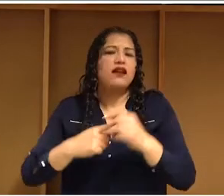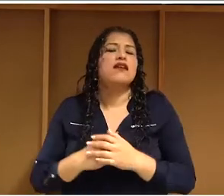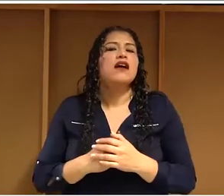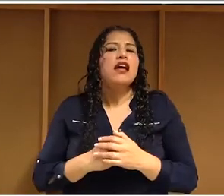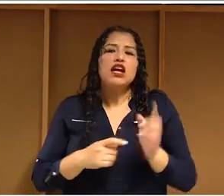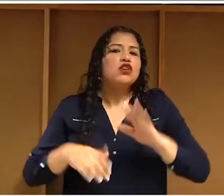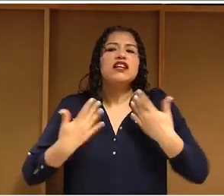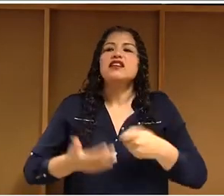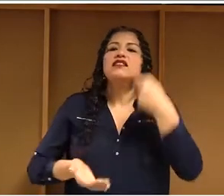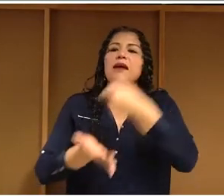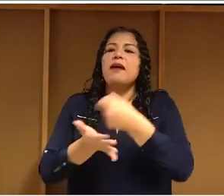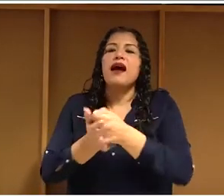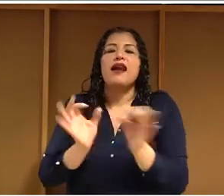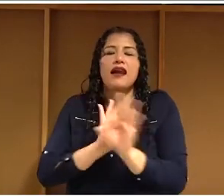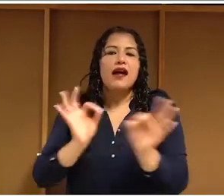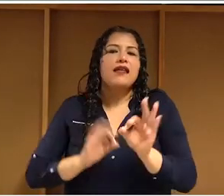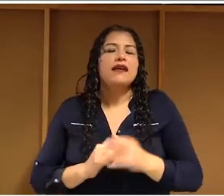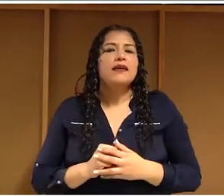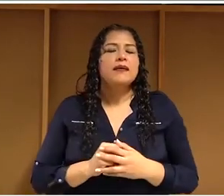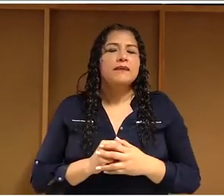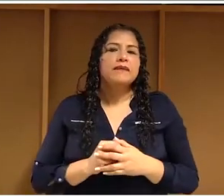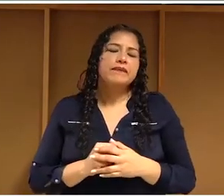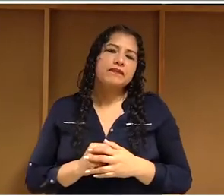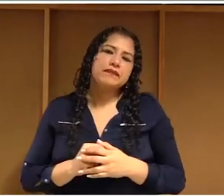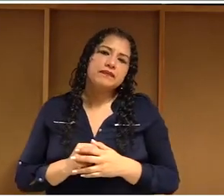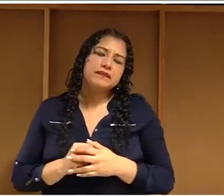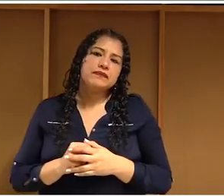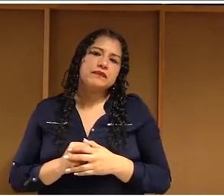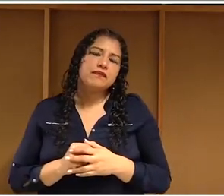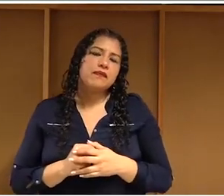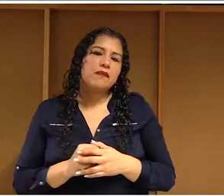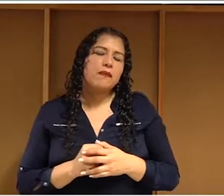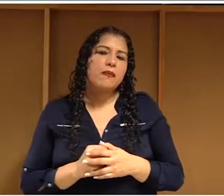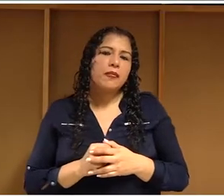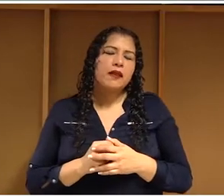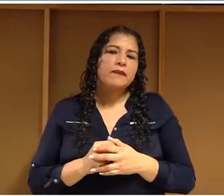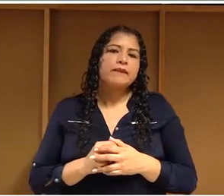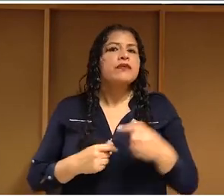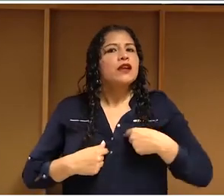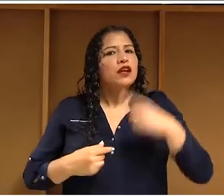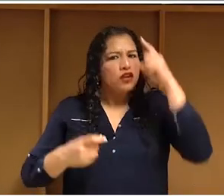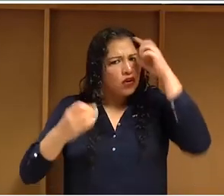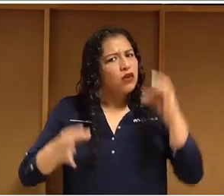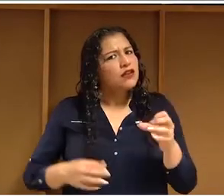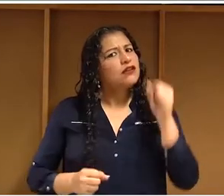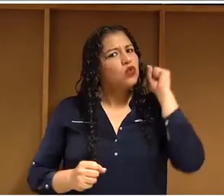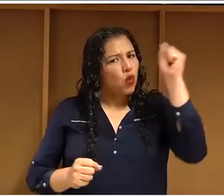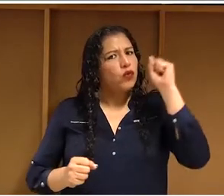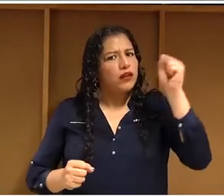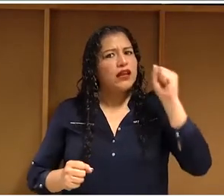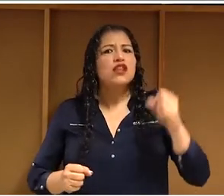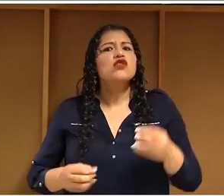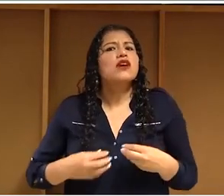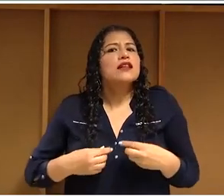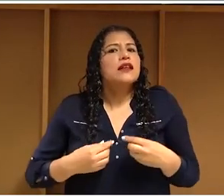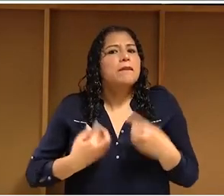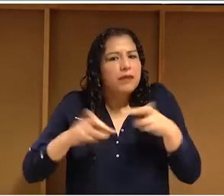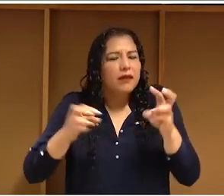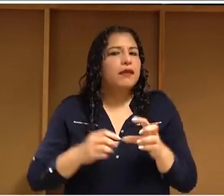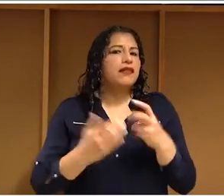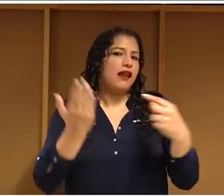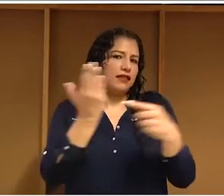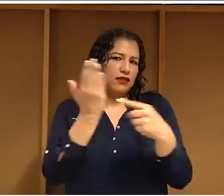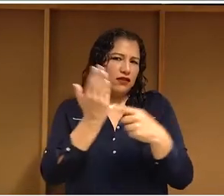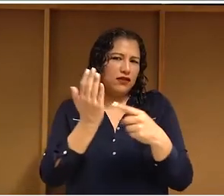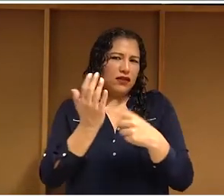pagarnos nada a nosotros no nos interesa esto y yo creo que ese es un derecho que tenemos es un derecho facilitado por la tecnología piensen en